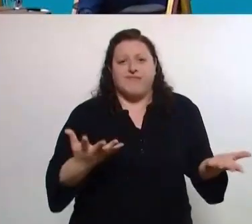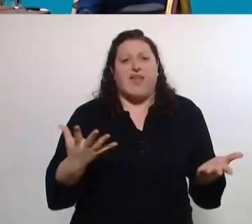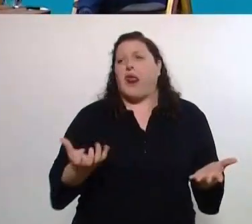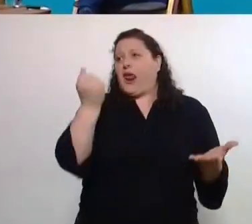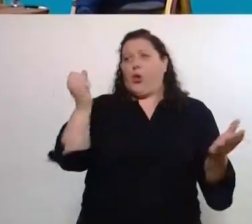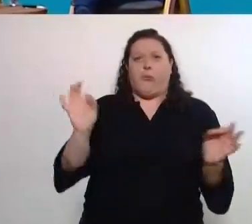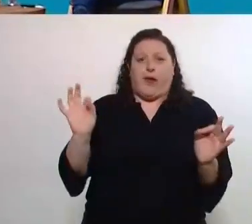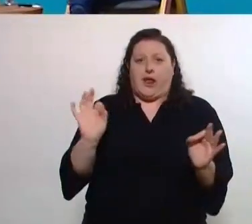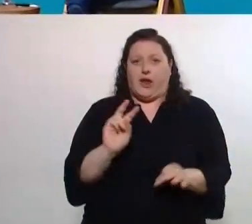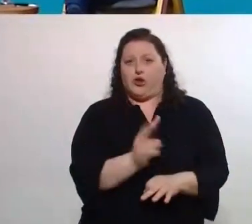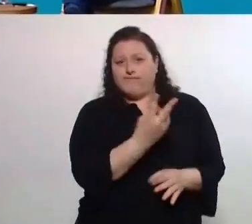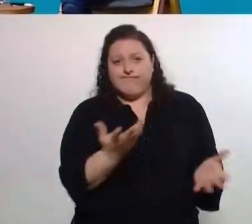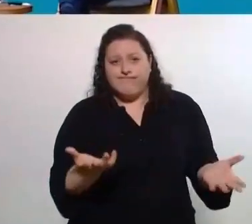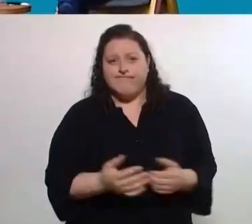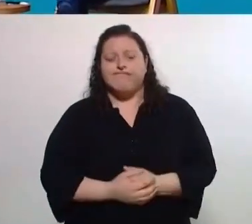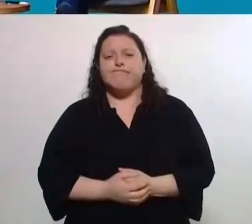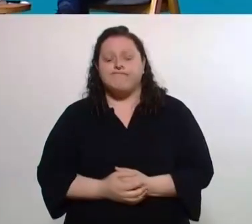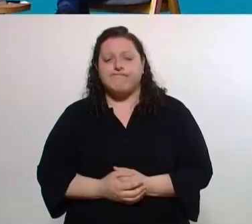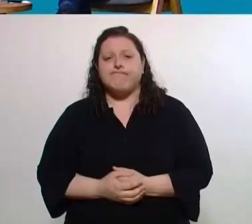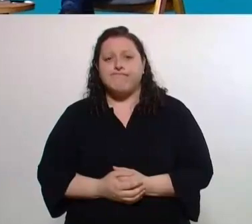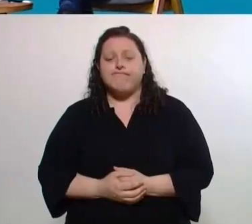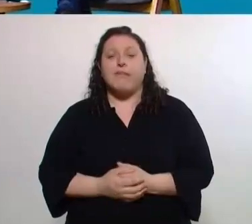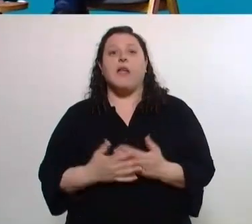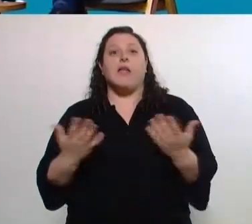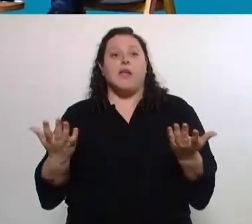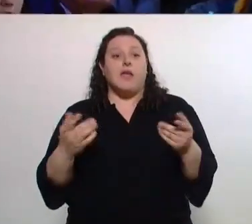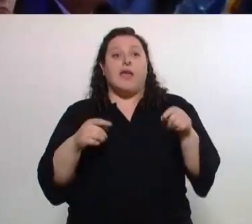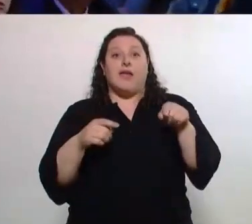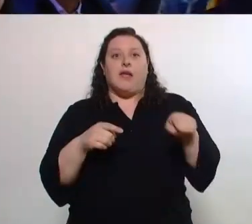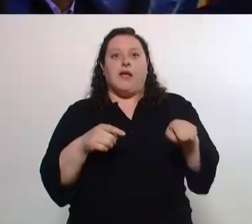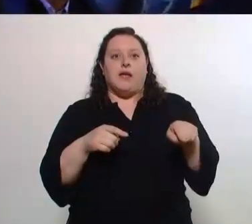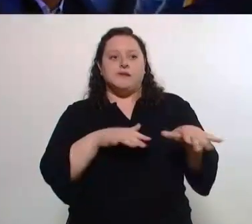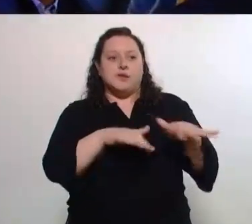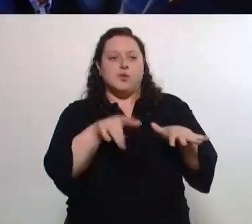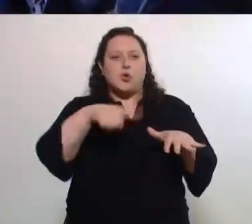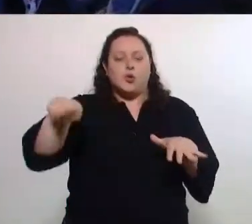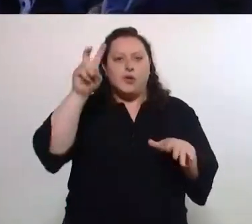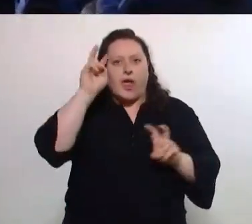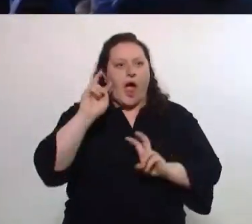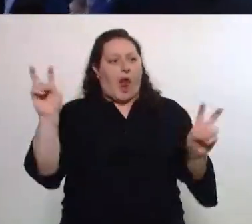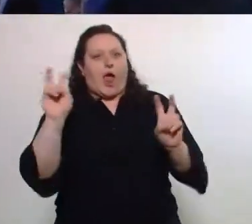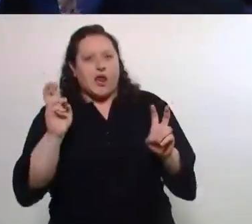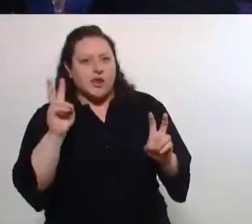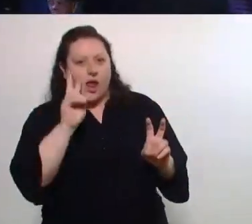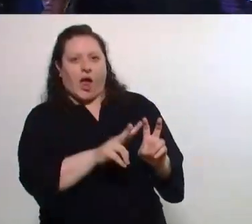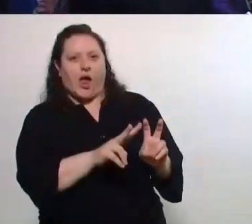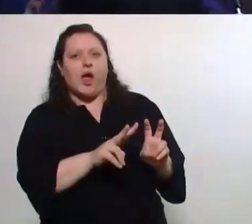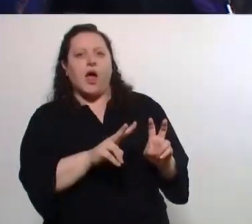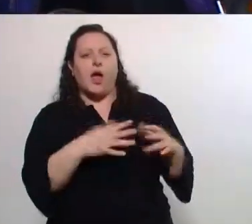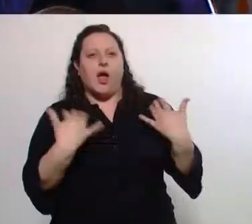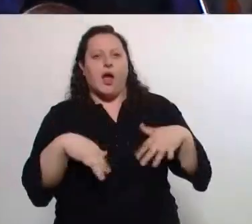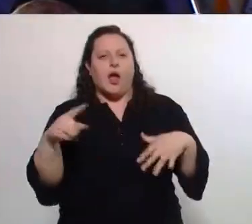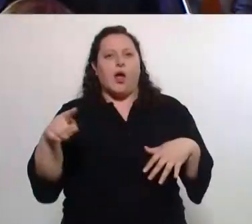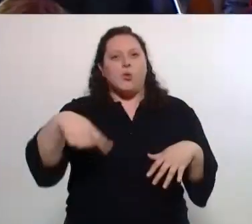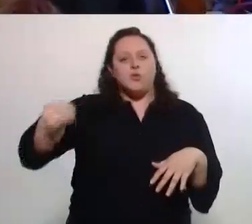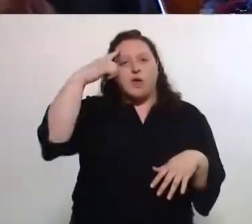Y eso de alguna manera los puso a todos ustedes en alerta. Los obligó